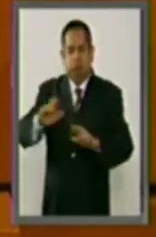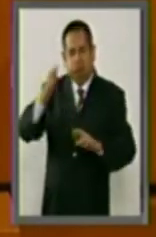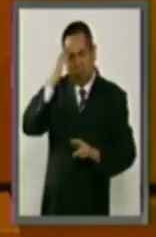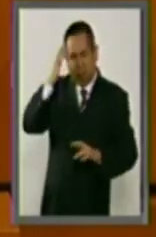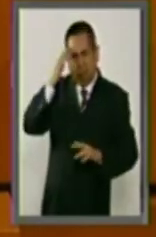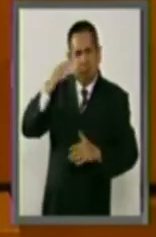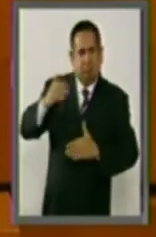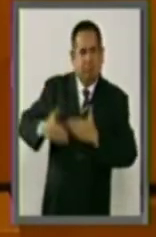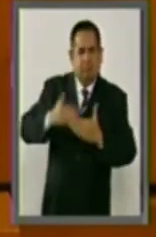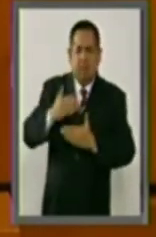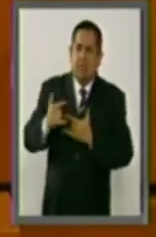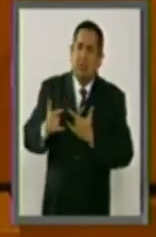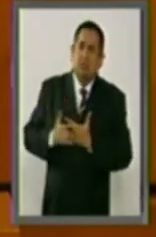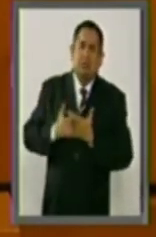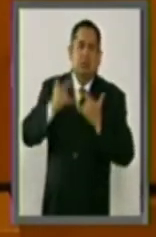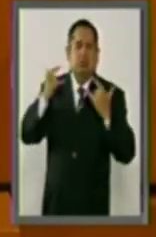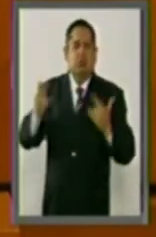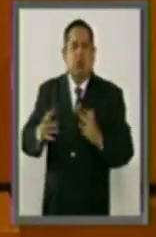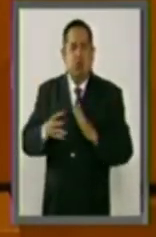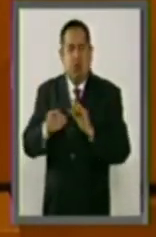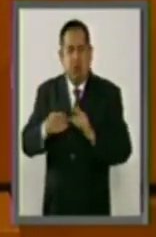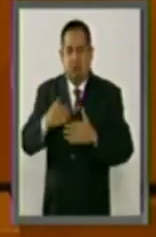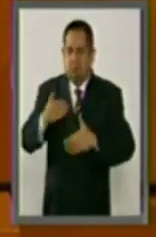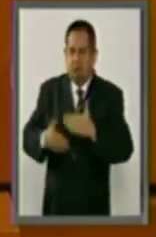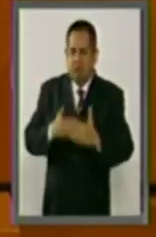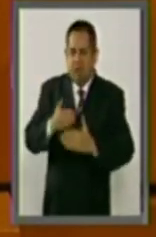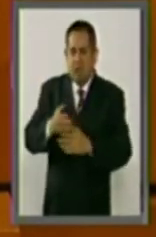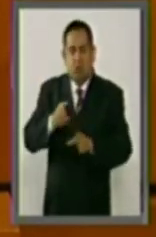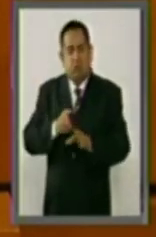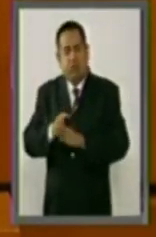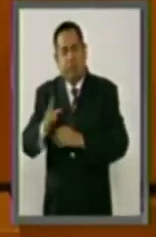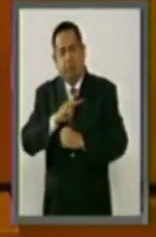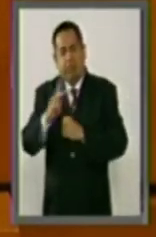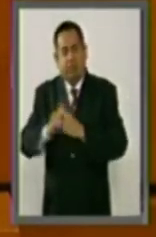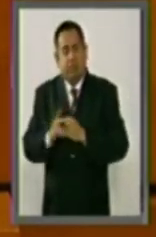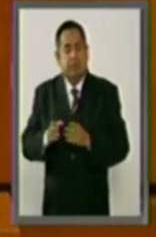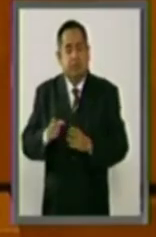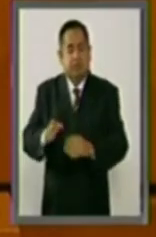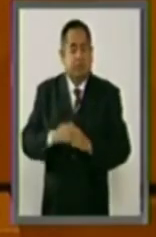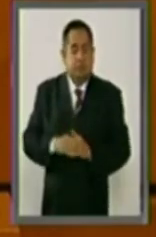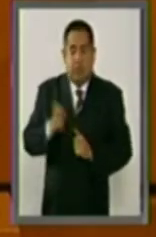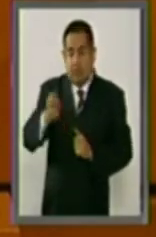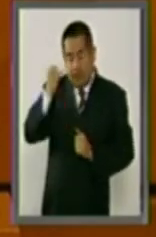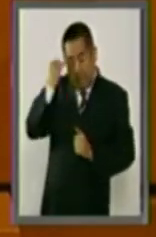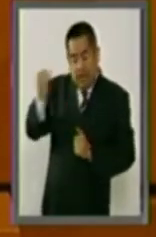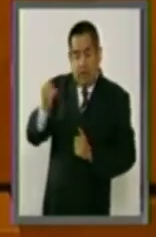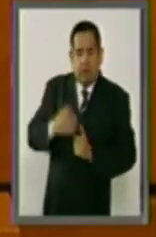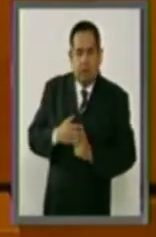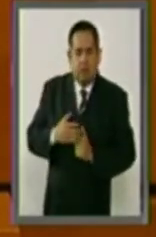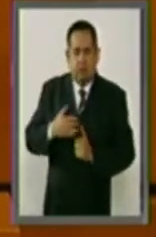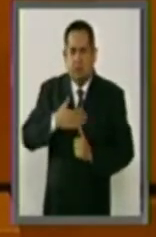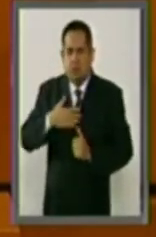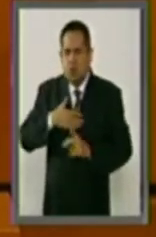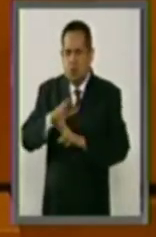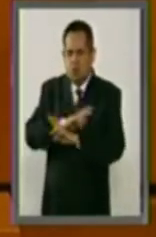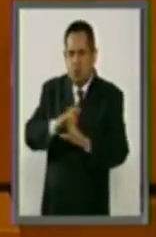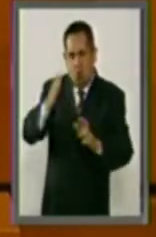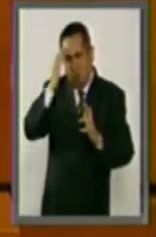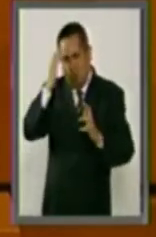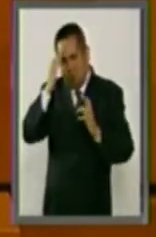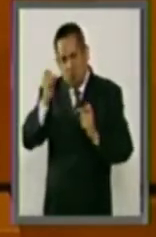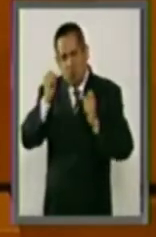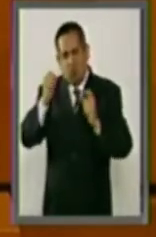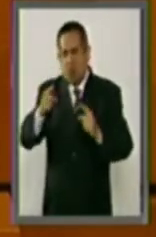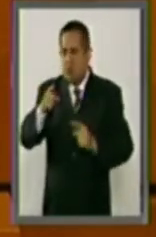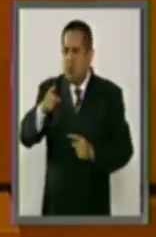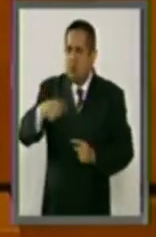acontecimientos históricos que han marcado el rumbo de la Nación. En este sentido, nuestro reconocimiento a